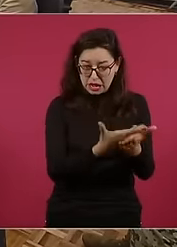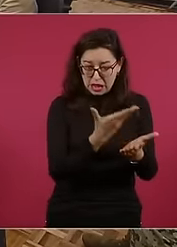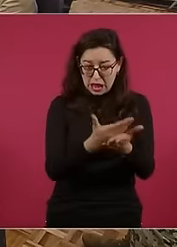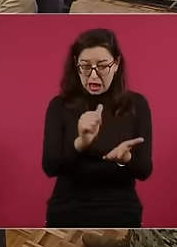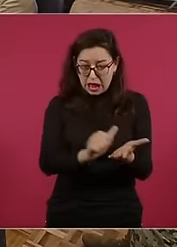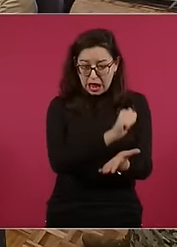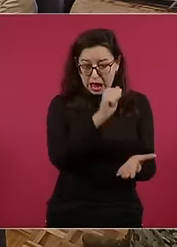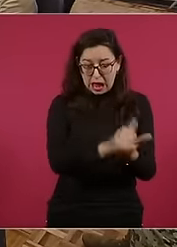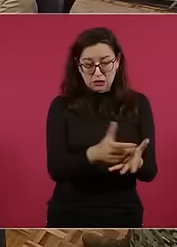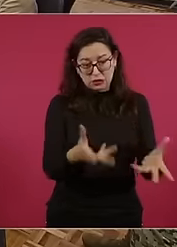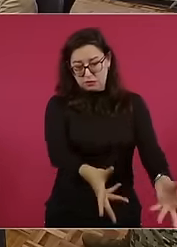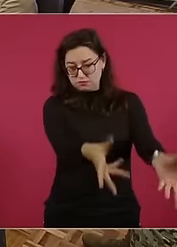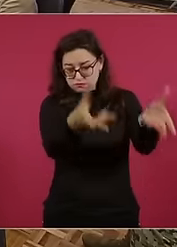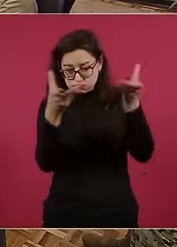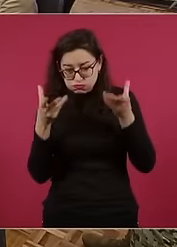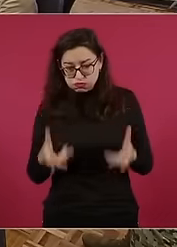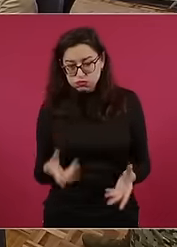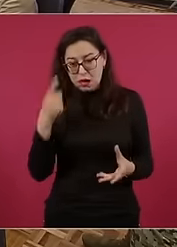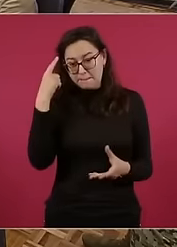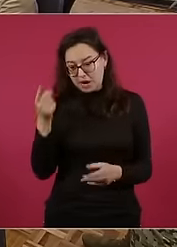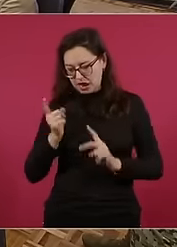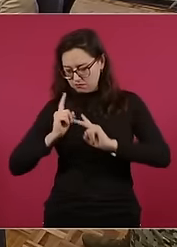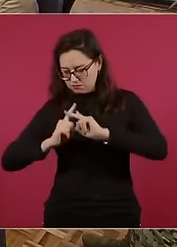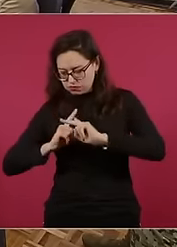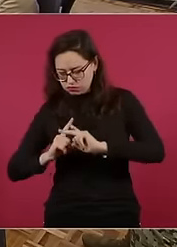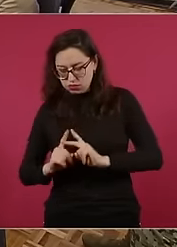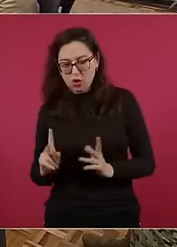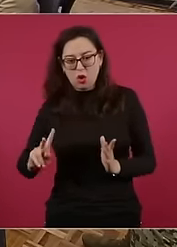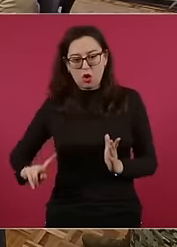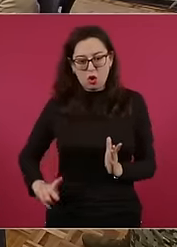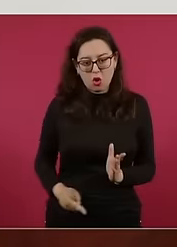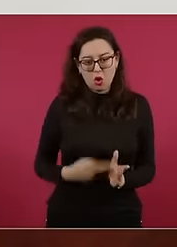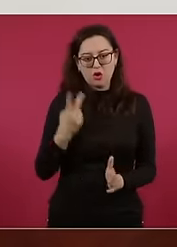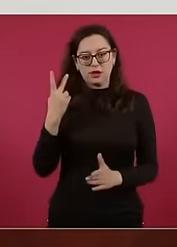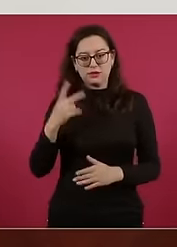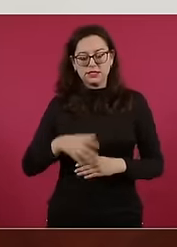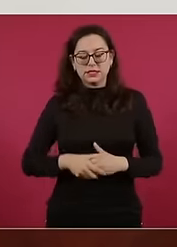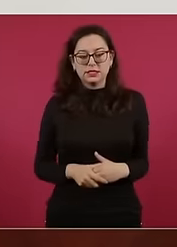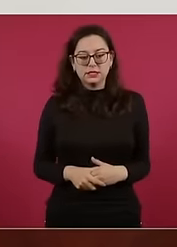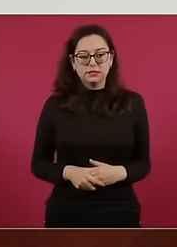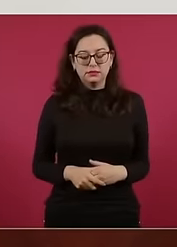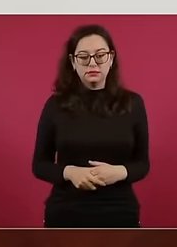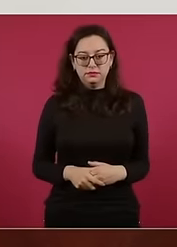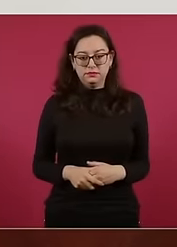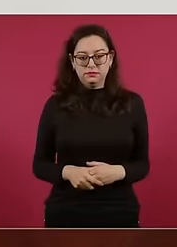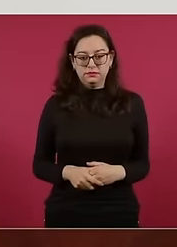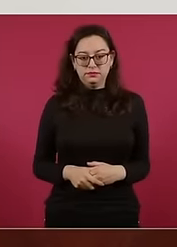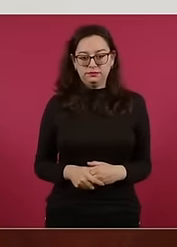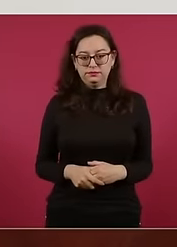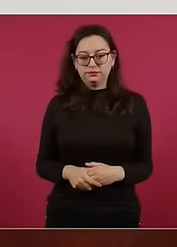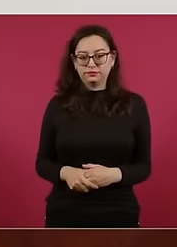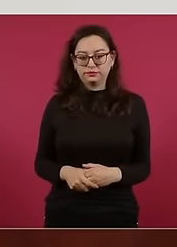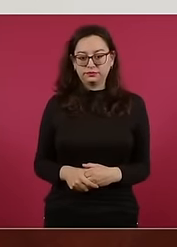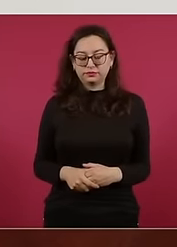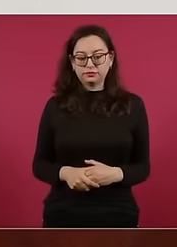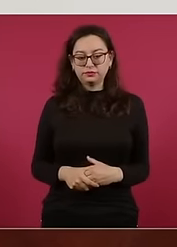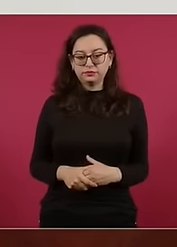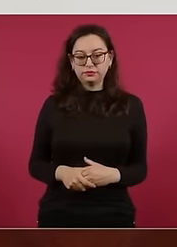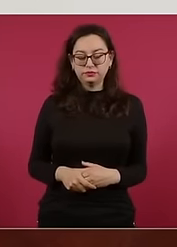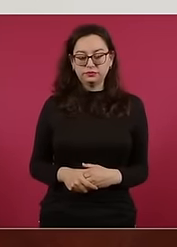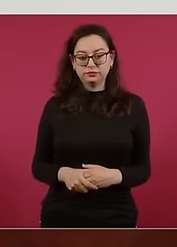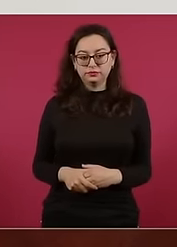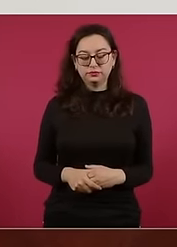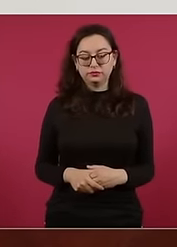hagan un recuento final. Eso es lo que nosotros pensamos y